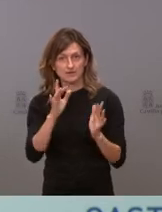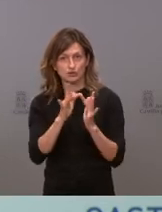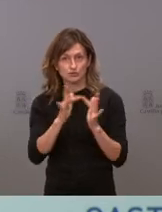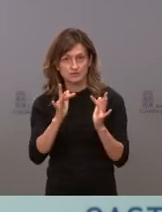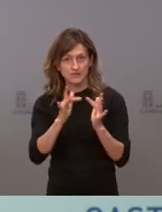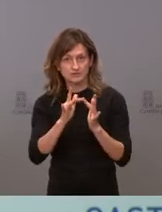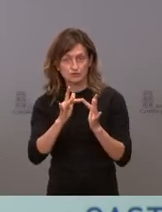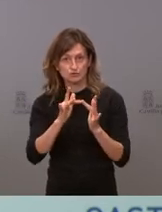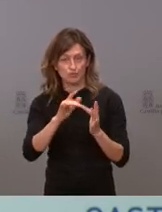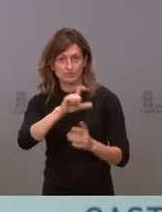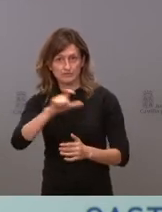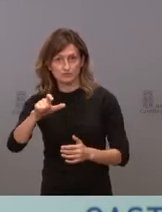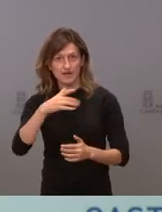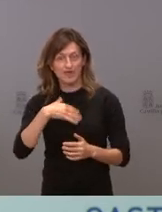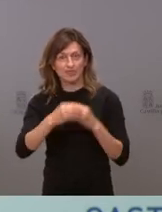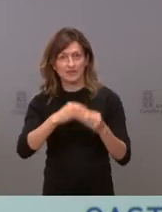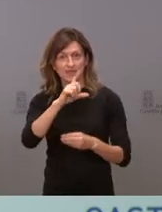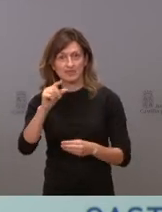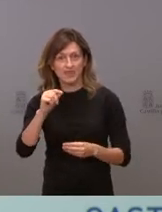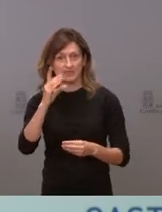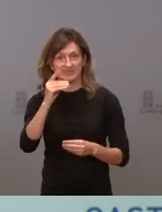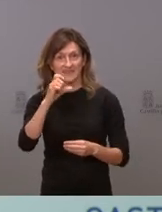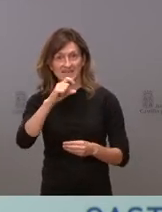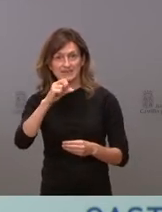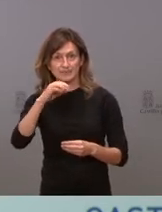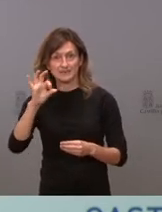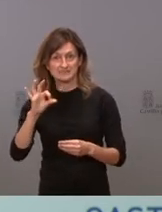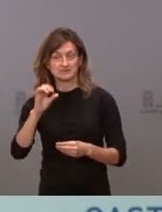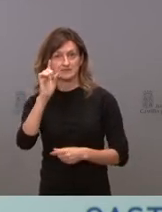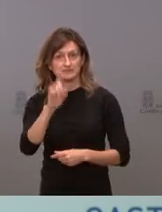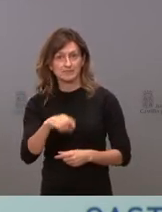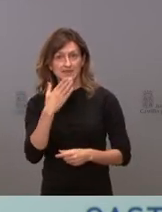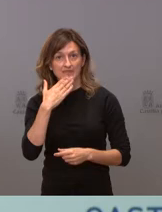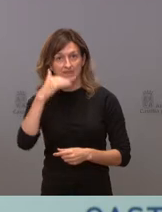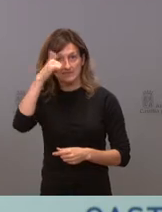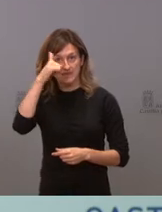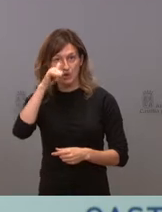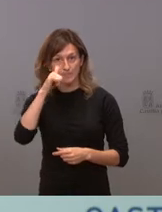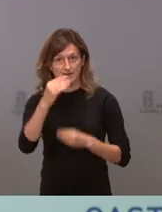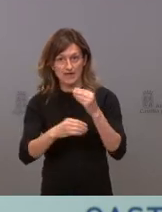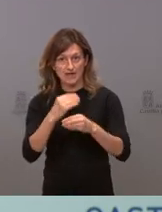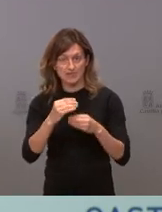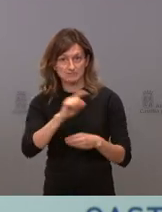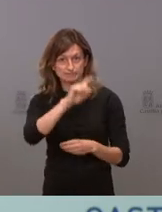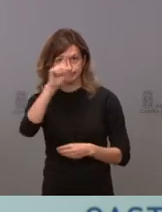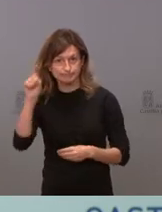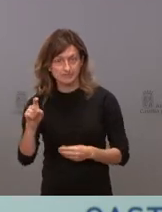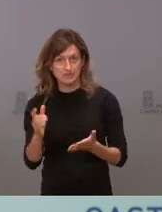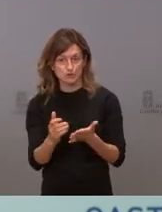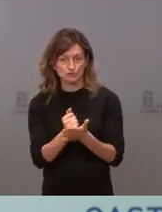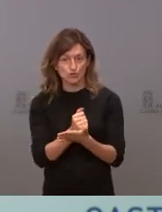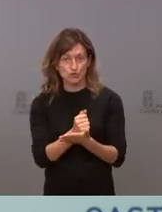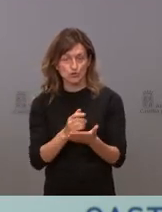Hemos conmemorado el centenario de Miguel de Libes. Hemos extendido las edades del hombre, como nos comprometimos por todo el